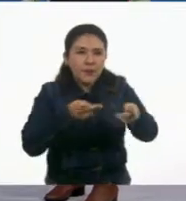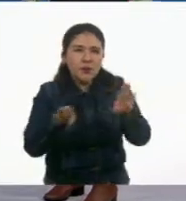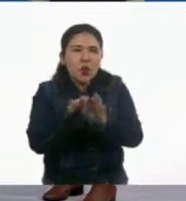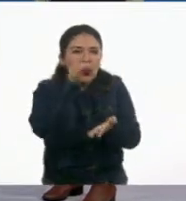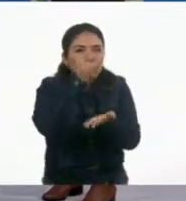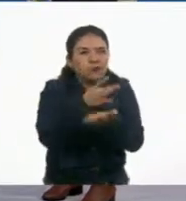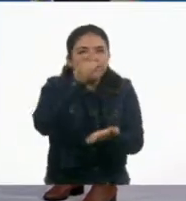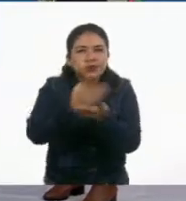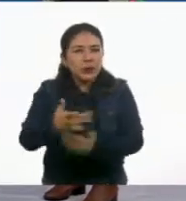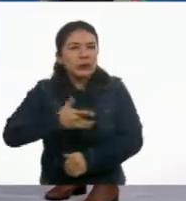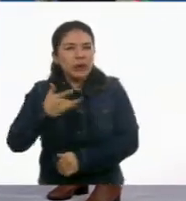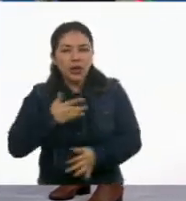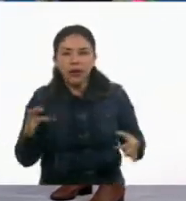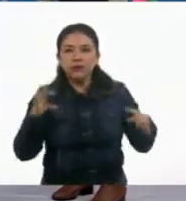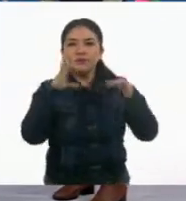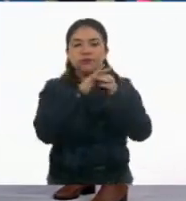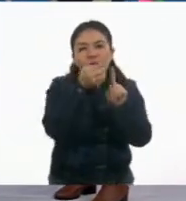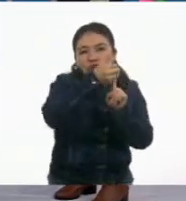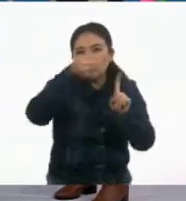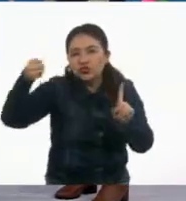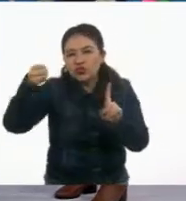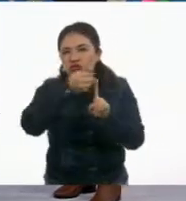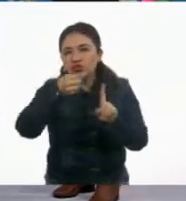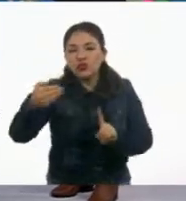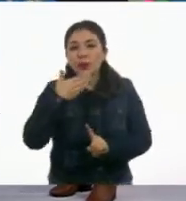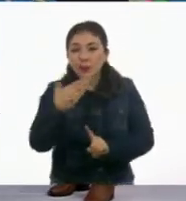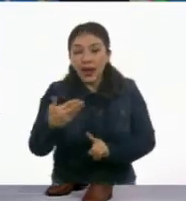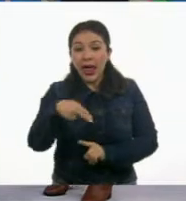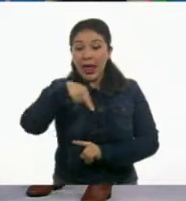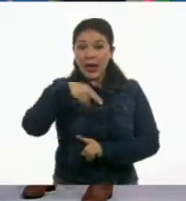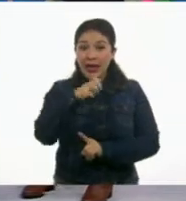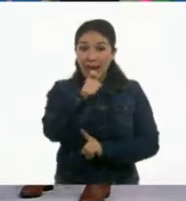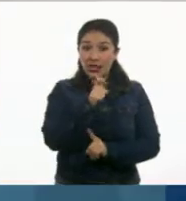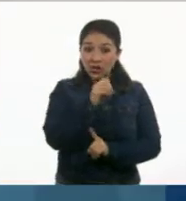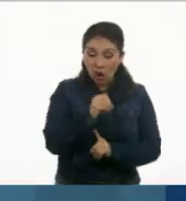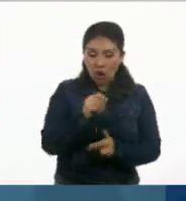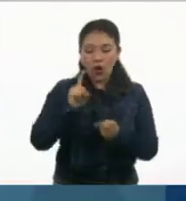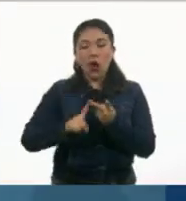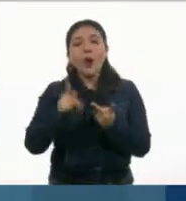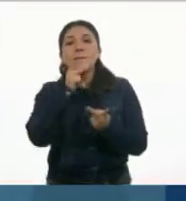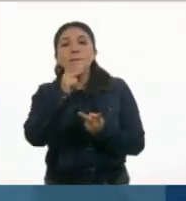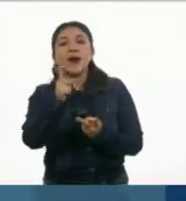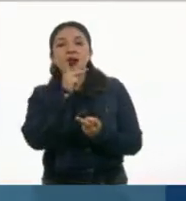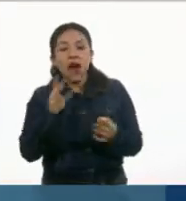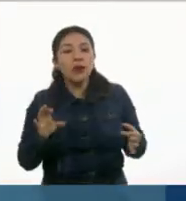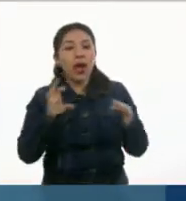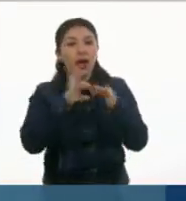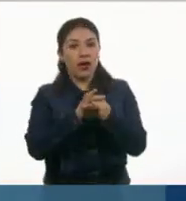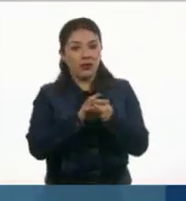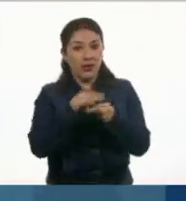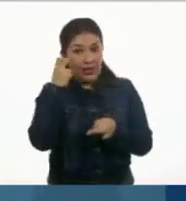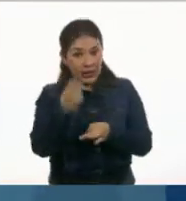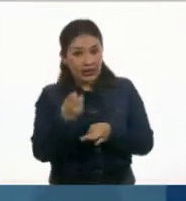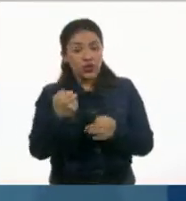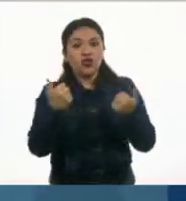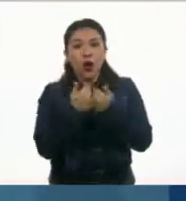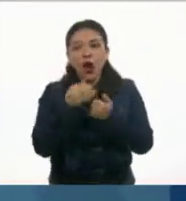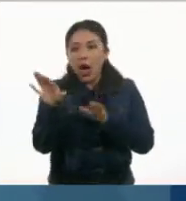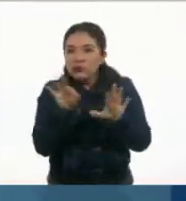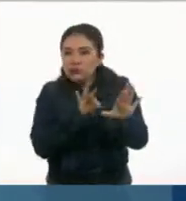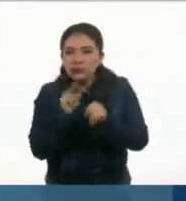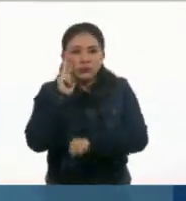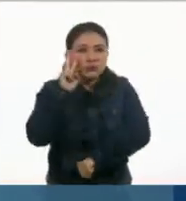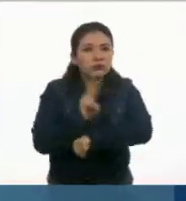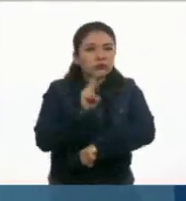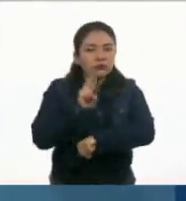identificar la coherencia de los textos, desde los nexos hasta las palabras que se relacionan. Es decir, tomamos en